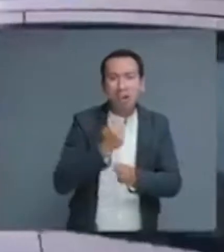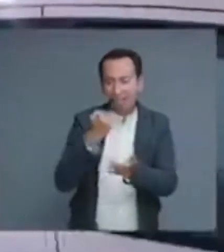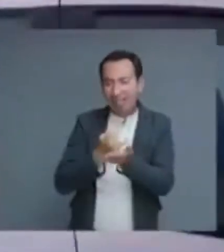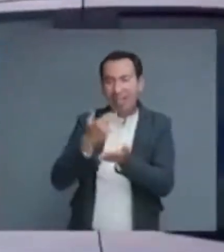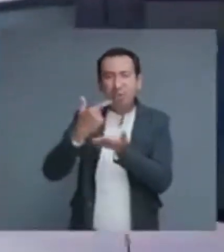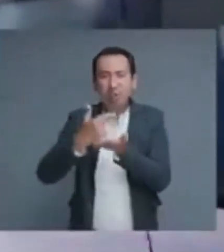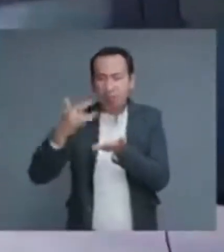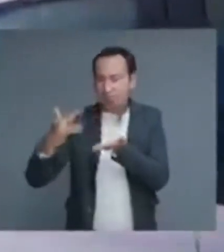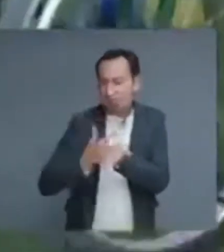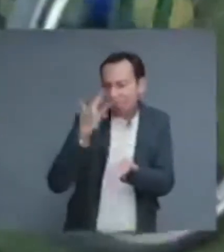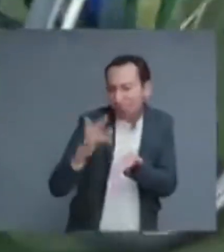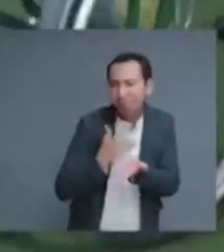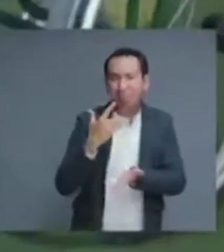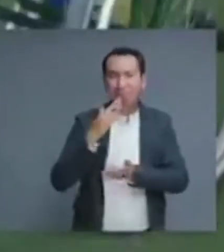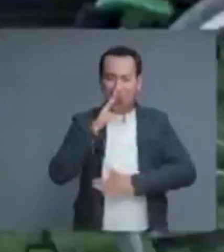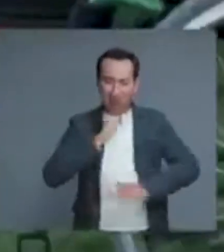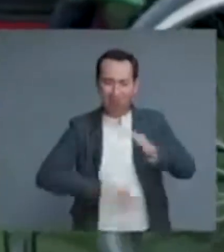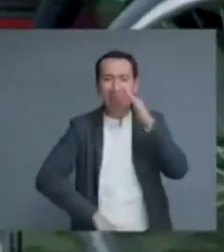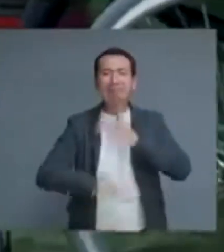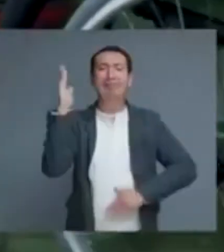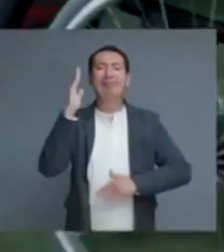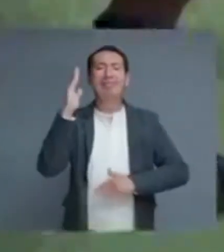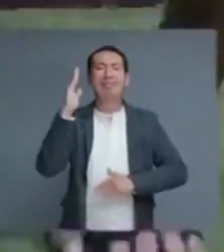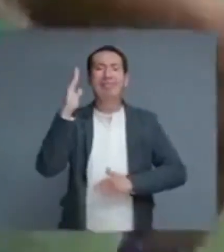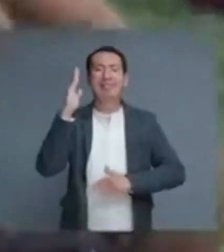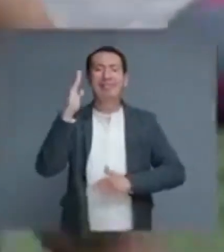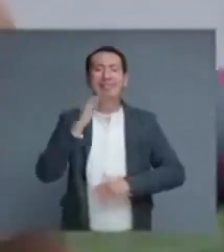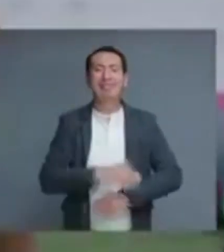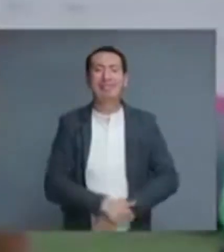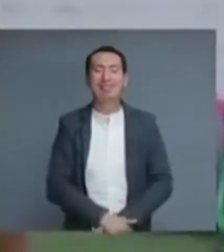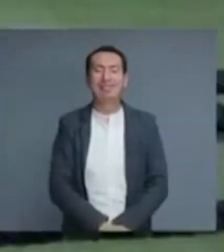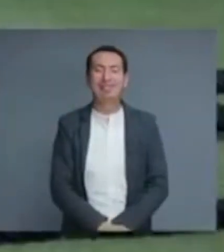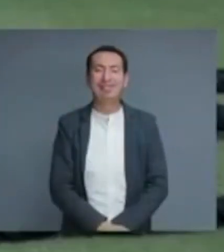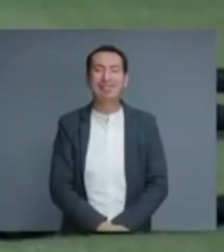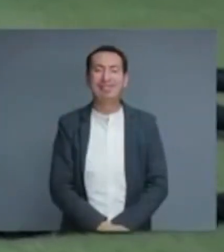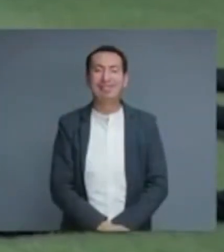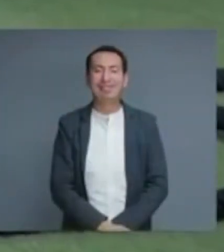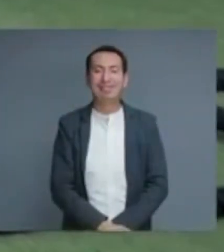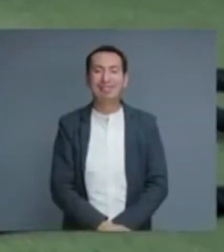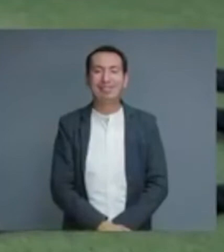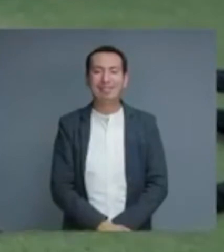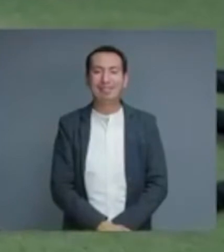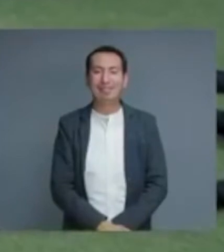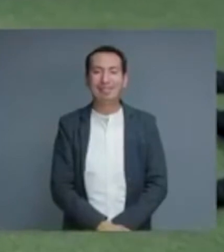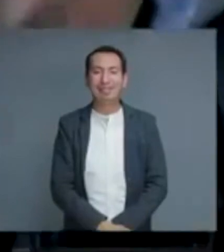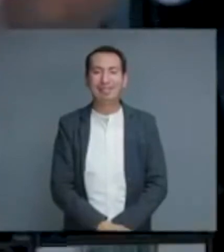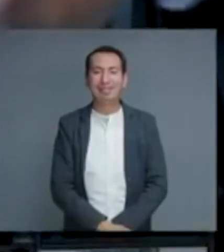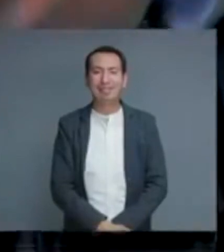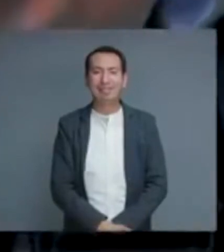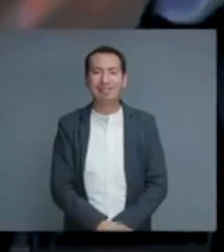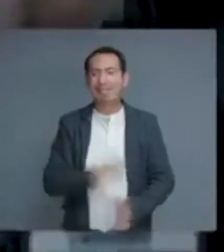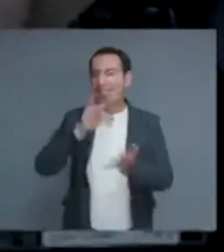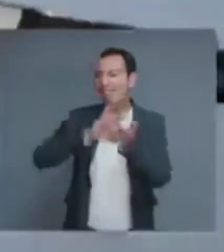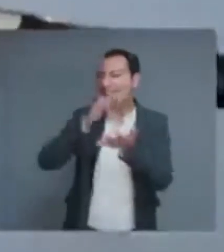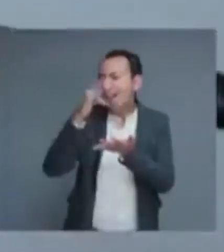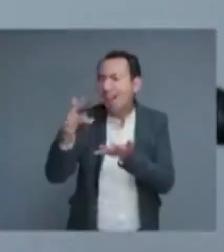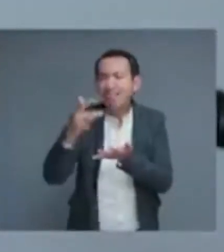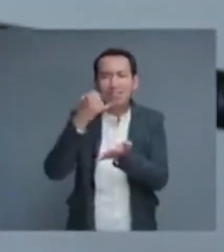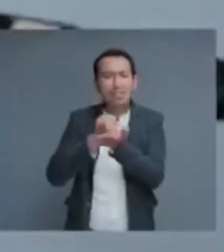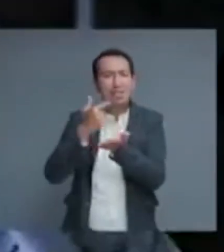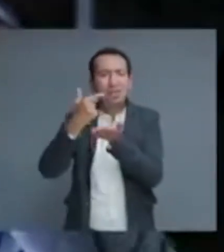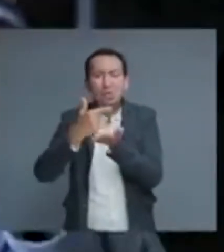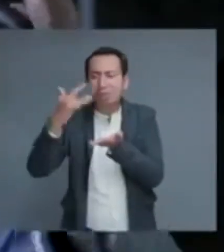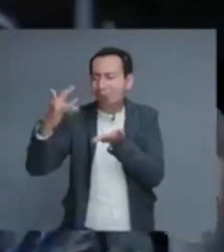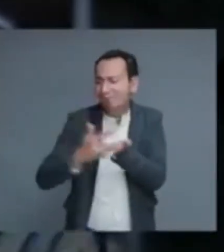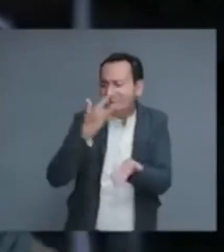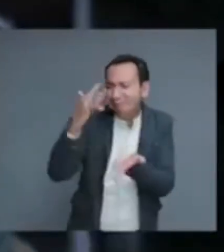estableció siete convenios con diversos organismos y entidades de la Administración Pública Estatal. En los servicios del Centro de Rehabilitación que